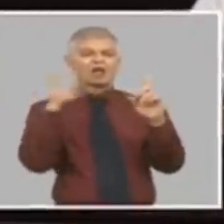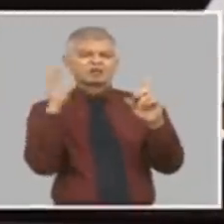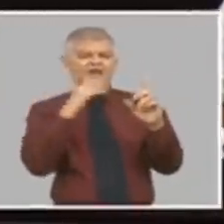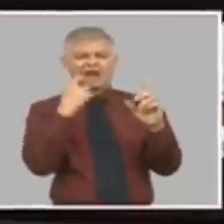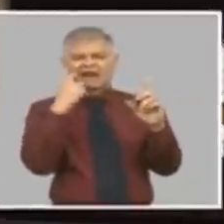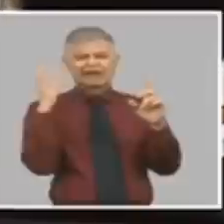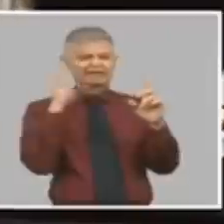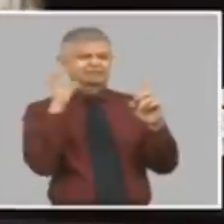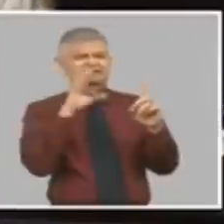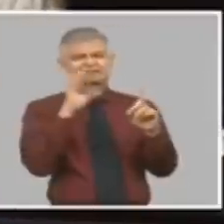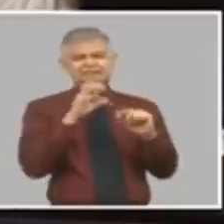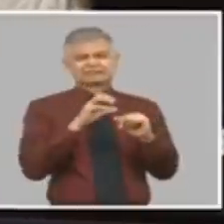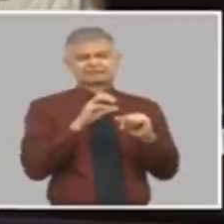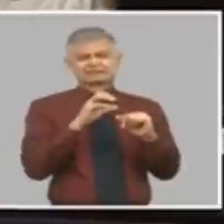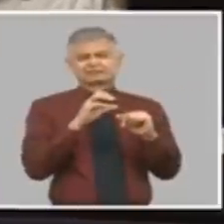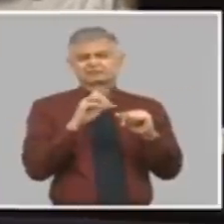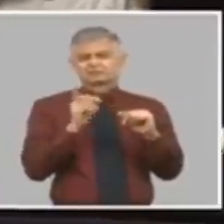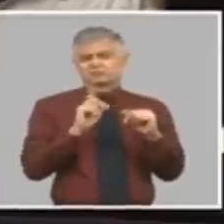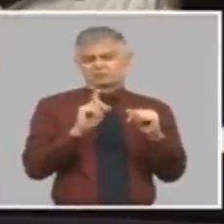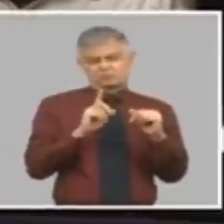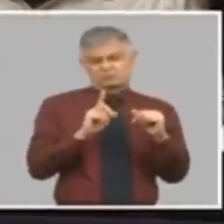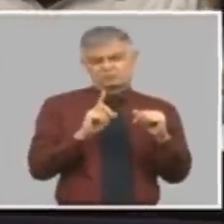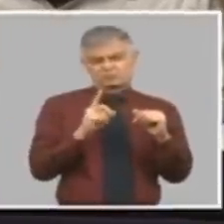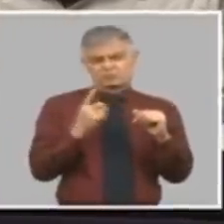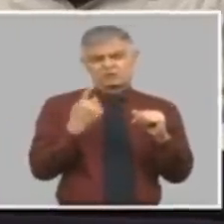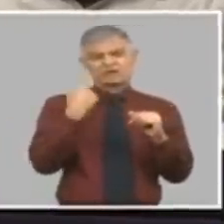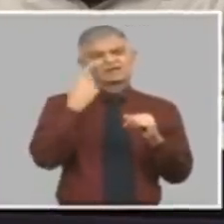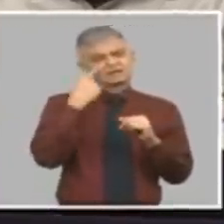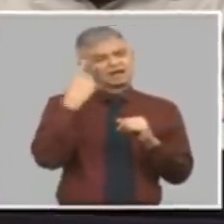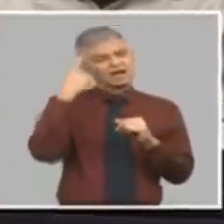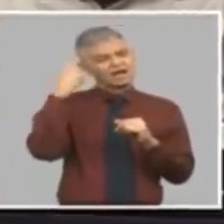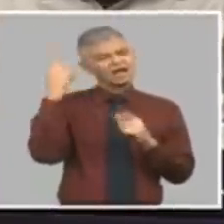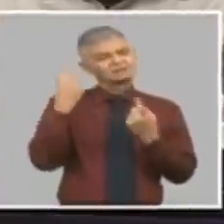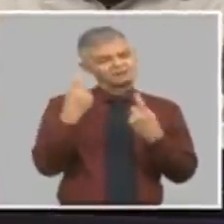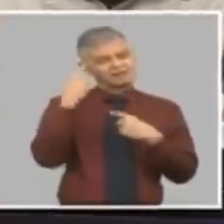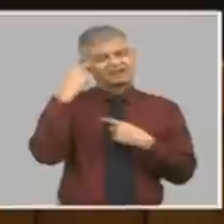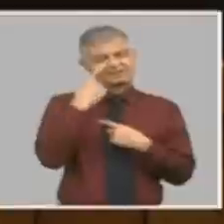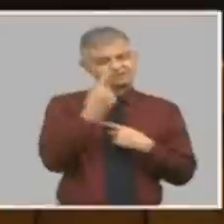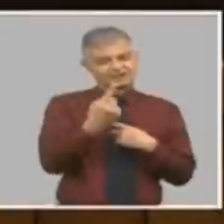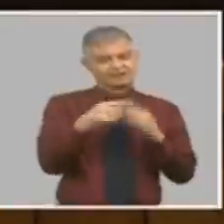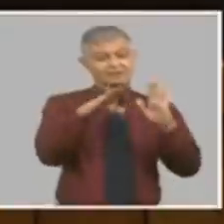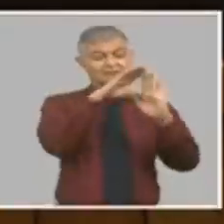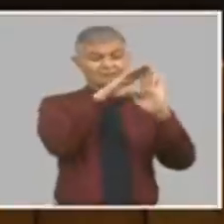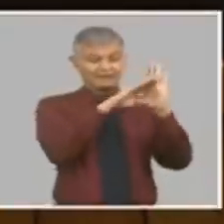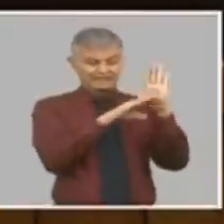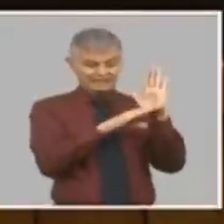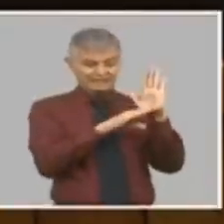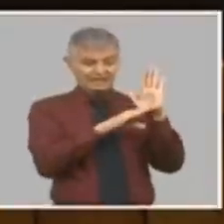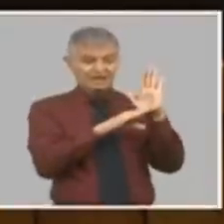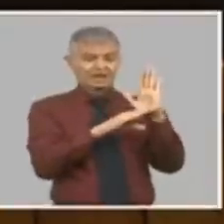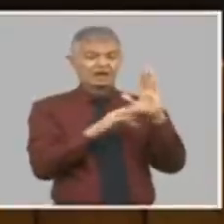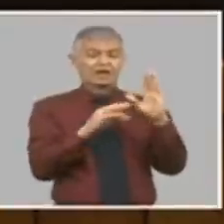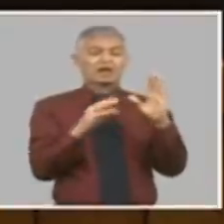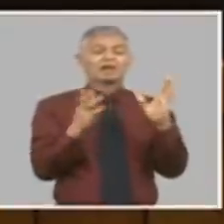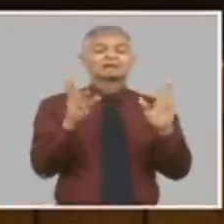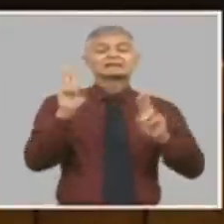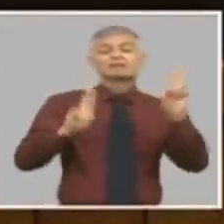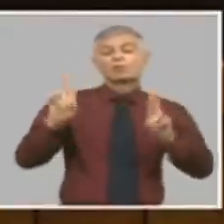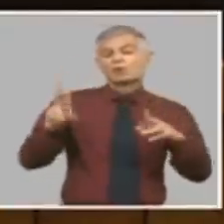fundamento en cada uno de los momentos que la revolución tomó esas medidas. Lo que pasa es ahora tenemos que cambiarlo.